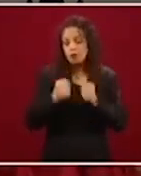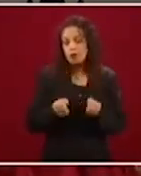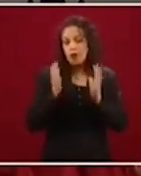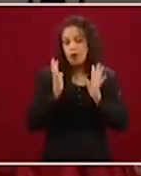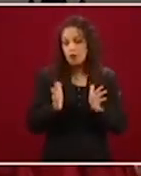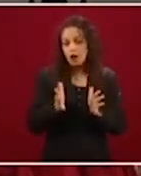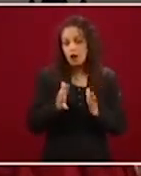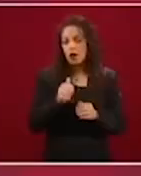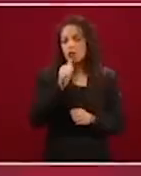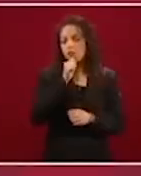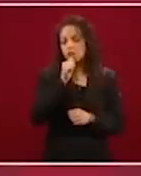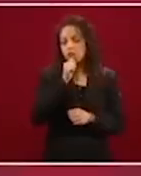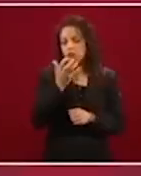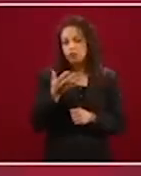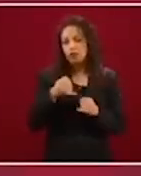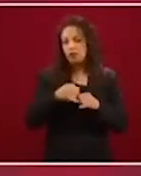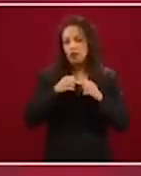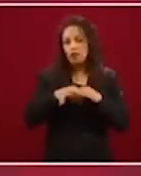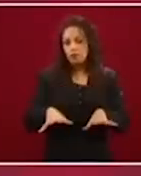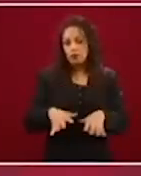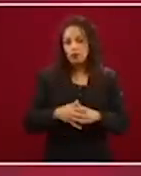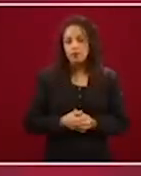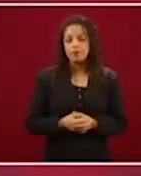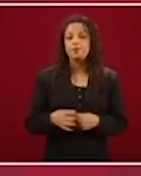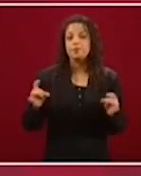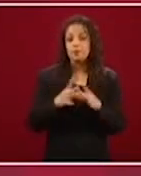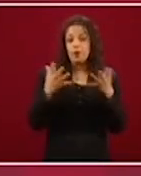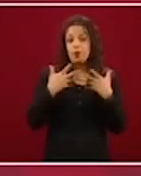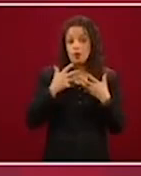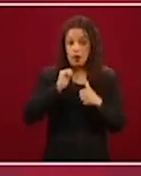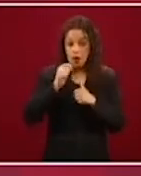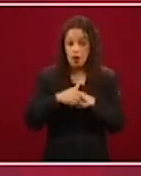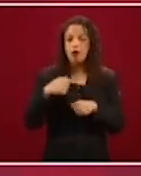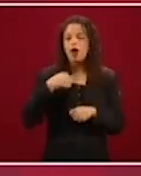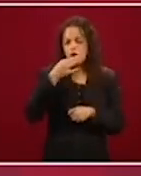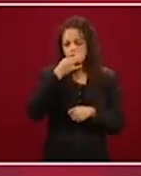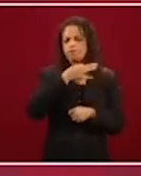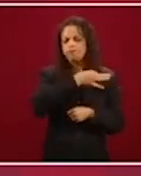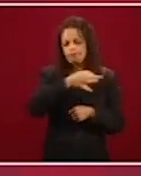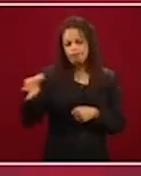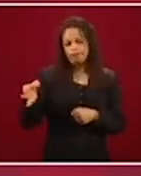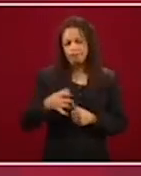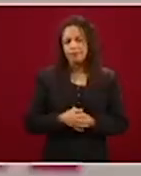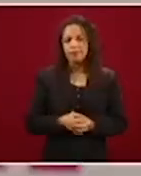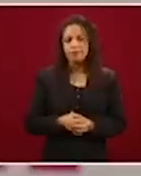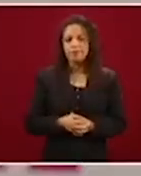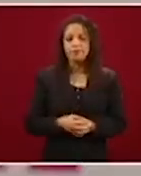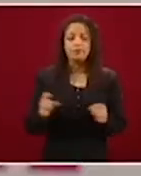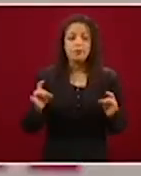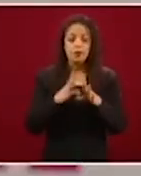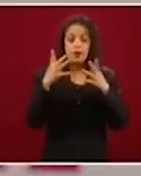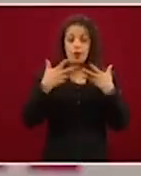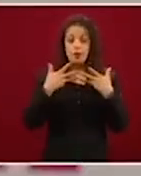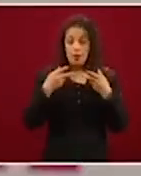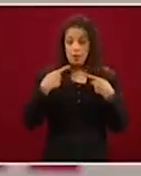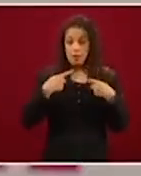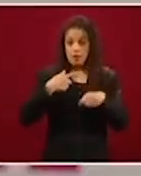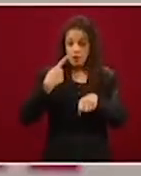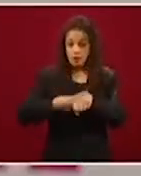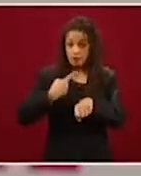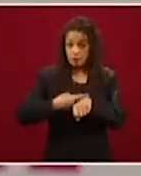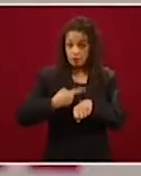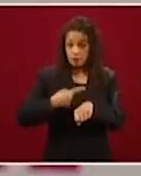de informarme y si hay algo diferente se los hago saber. Respecto a enfermos, el último reporte fue hace